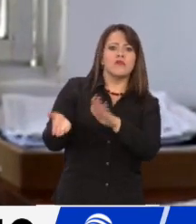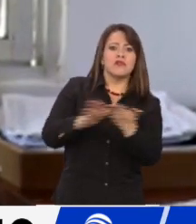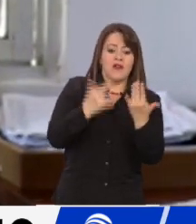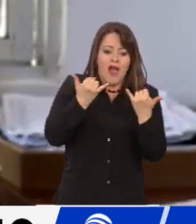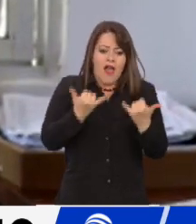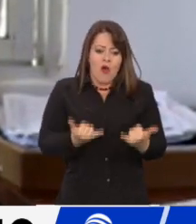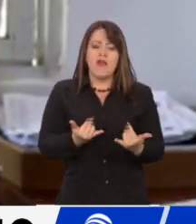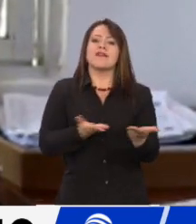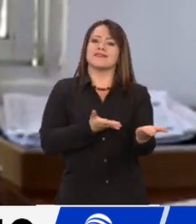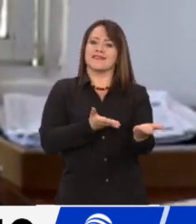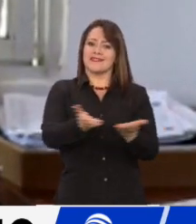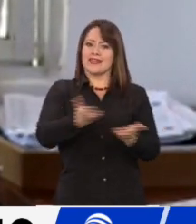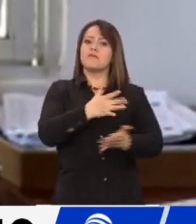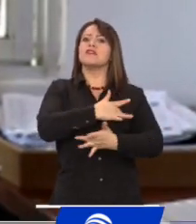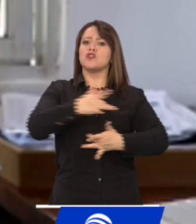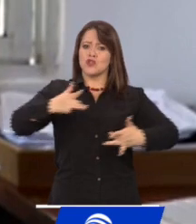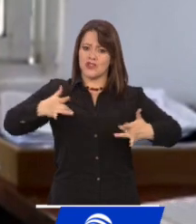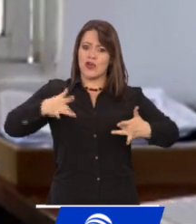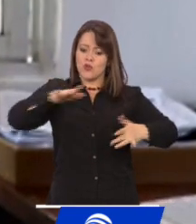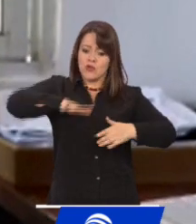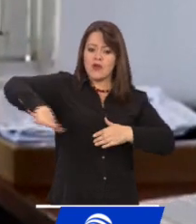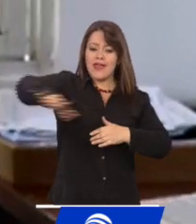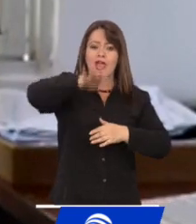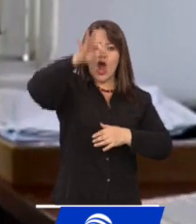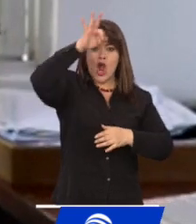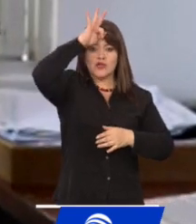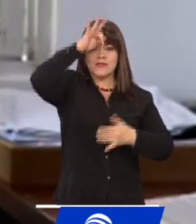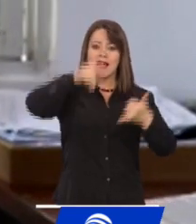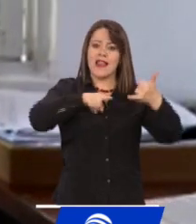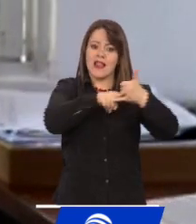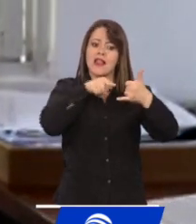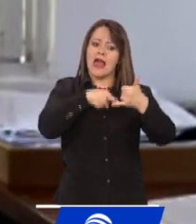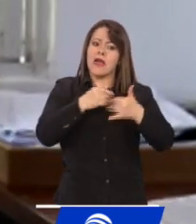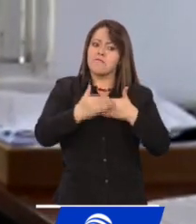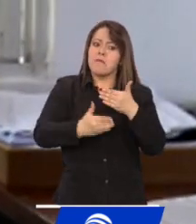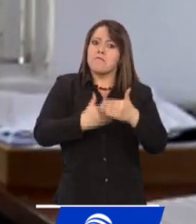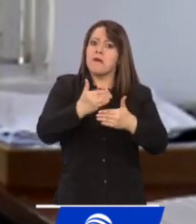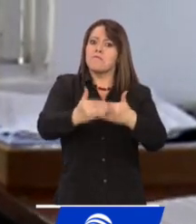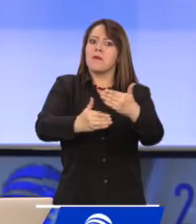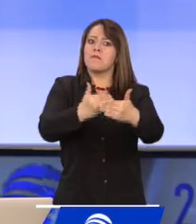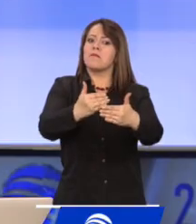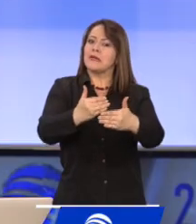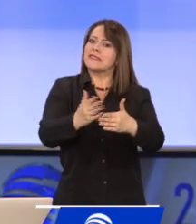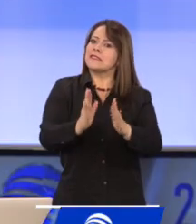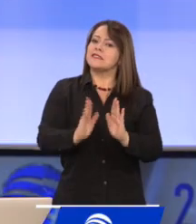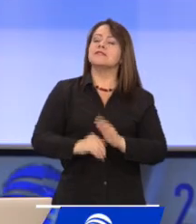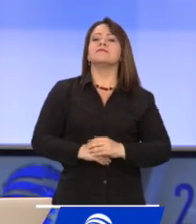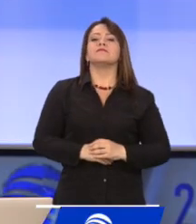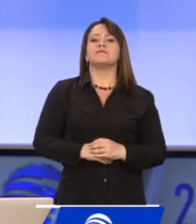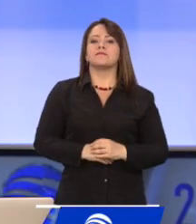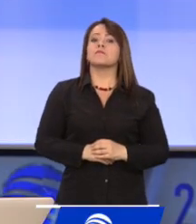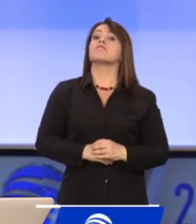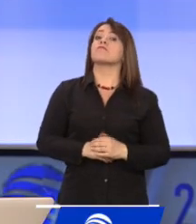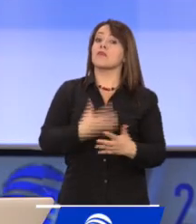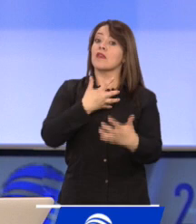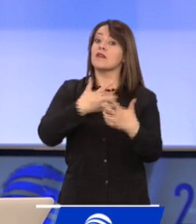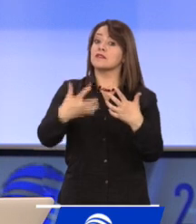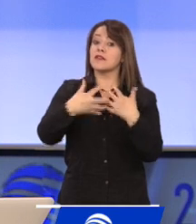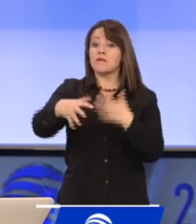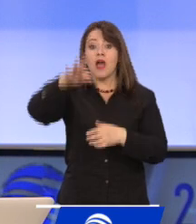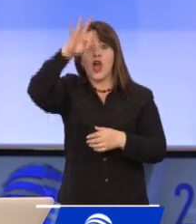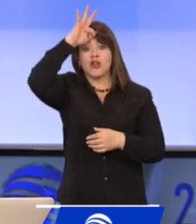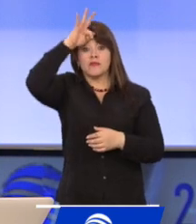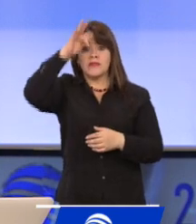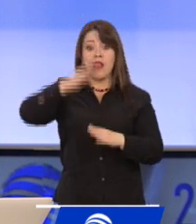garantizan los servicios de salud en el Hospital San Rafael de Leticia y en la Fundación Clínica Leticia. Bien, entonces el sistema hospitalario está